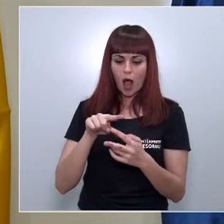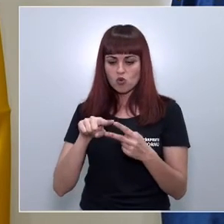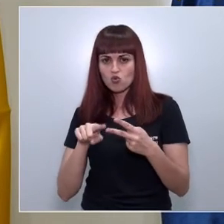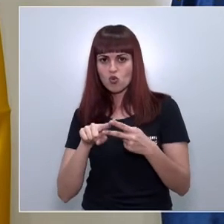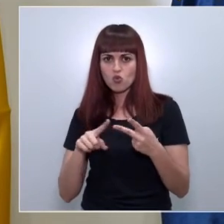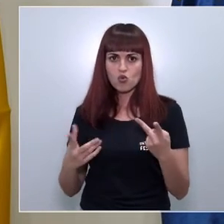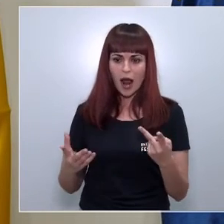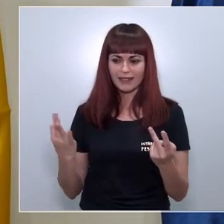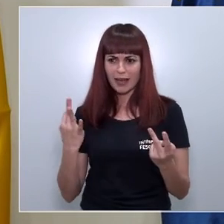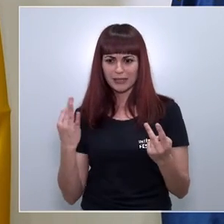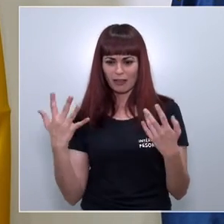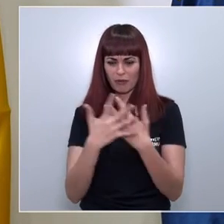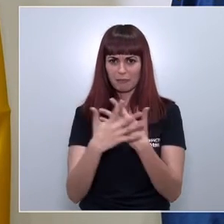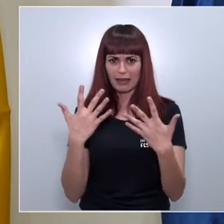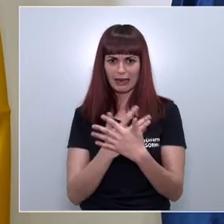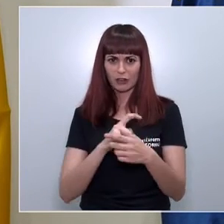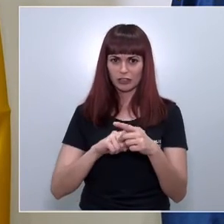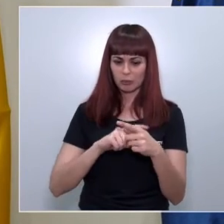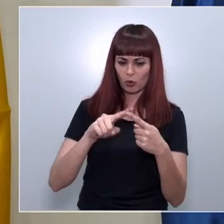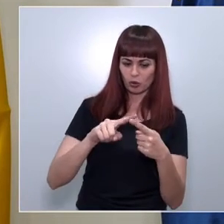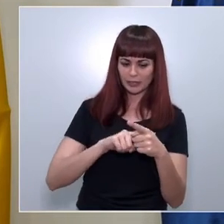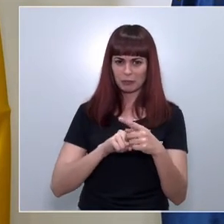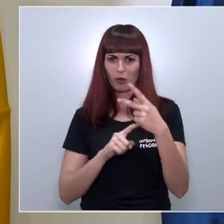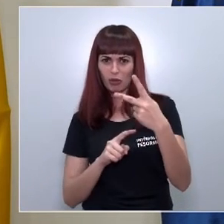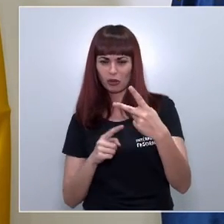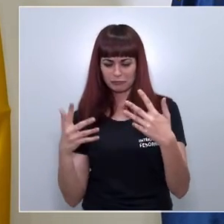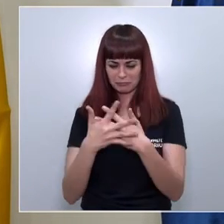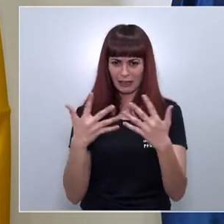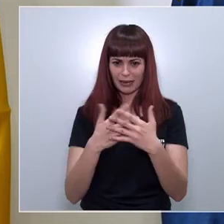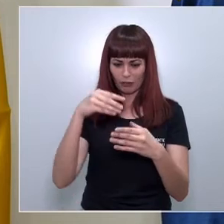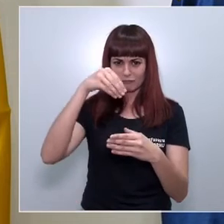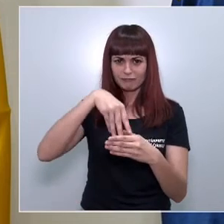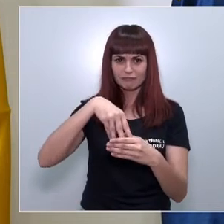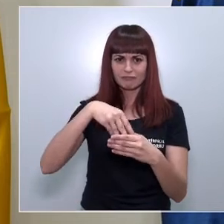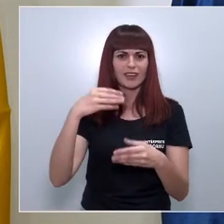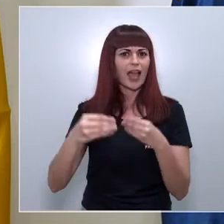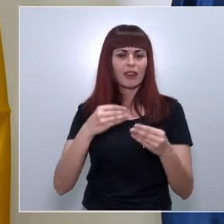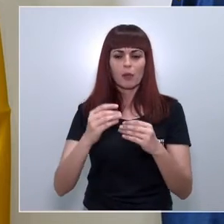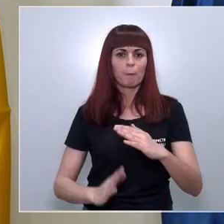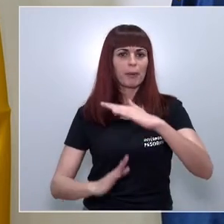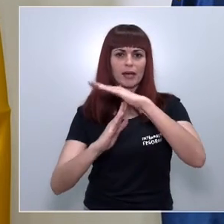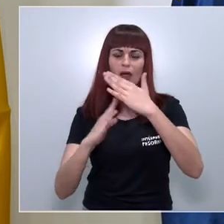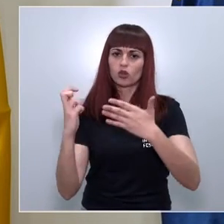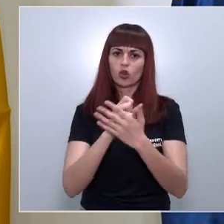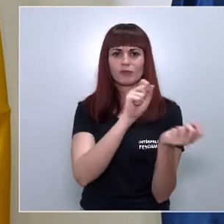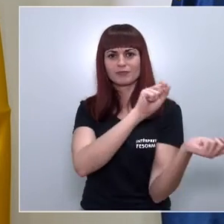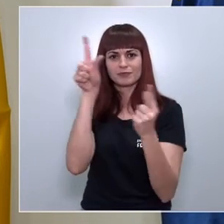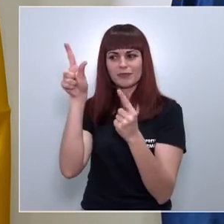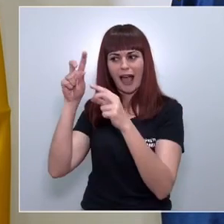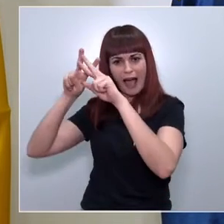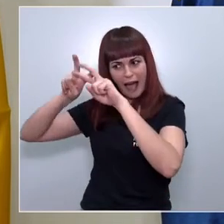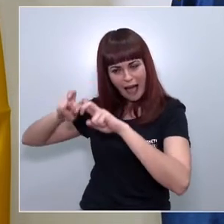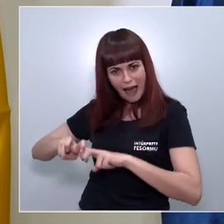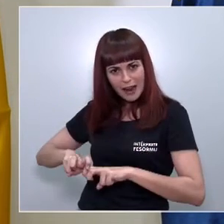concretar que es lo que había pasado en ese lote que nos habían dado 30.000 mascarillas lo que hicimos fue para realizarlo todo las hemos mandado a analizar para ver si